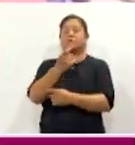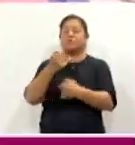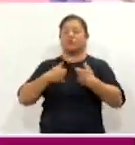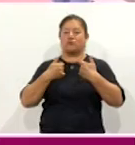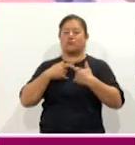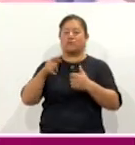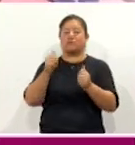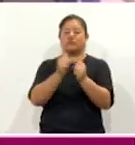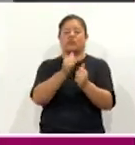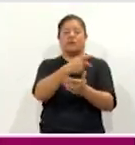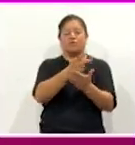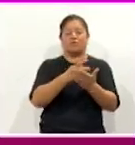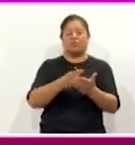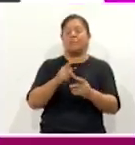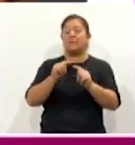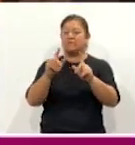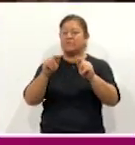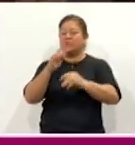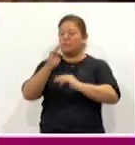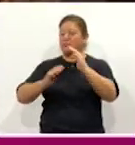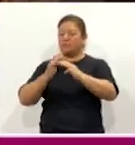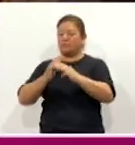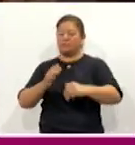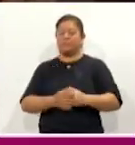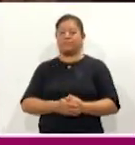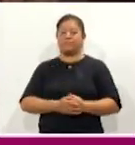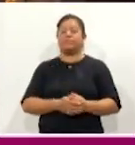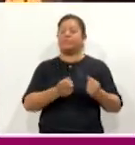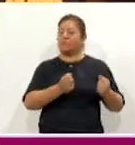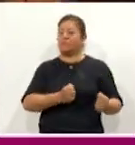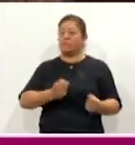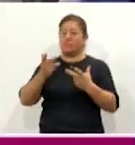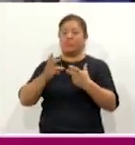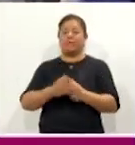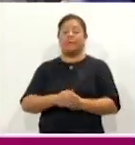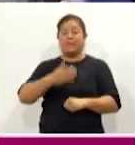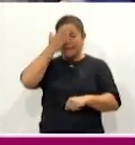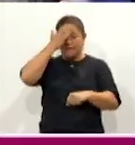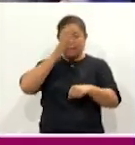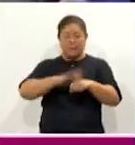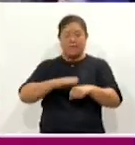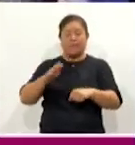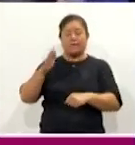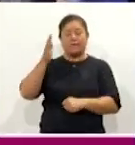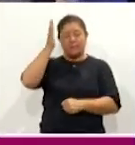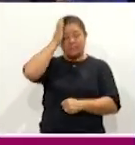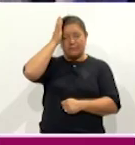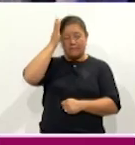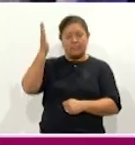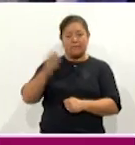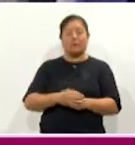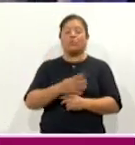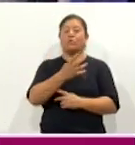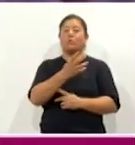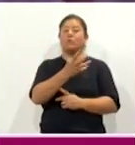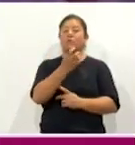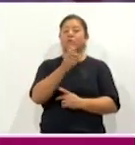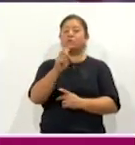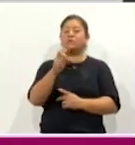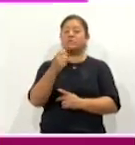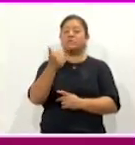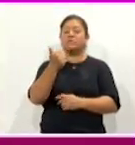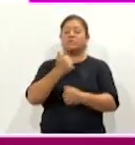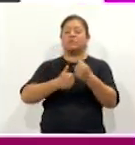Tlaxcaltecas por el Mundo. Conmemoran autoridades estatales 433 años de la gran jornada tlaxcalteca del siglo